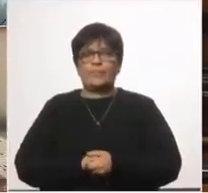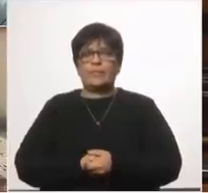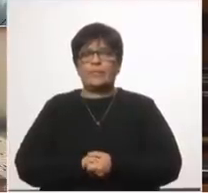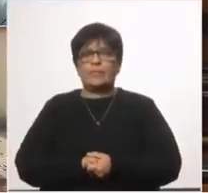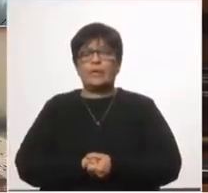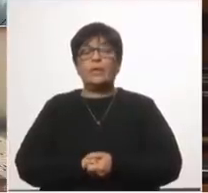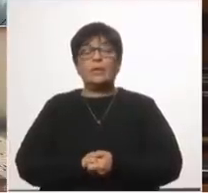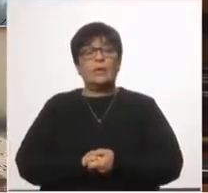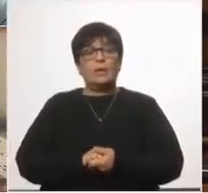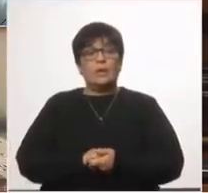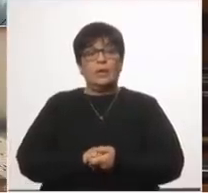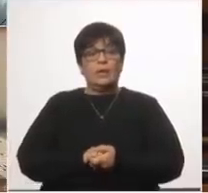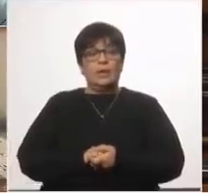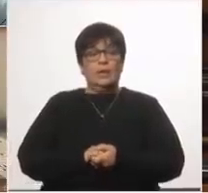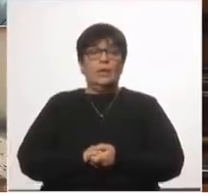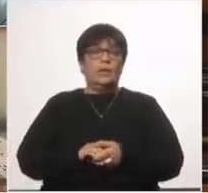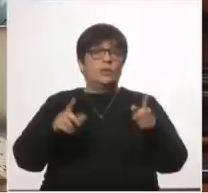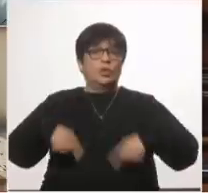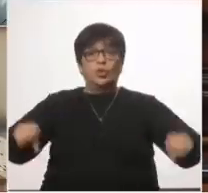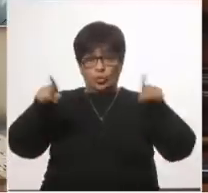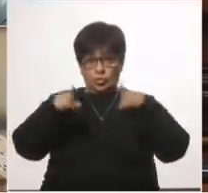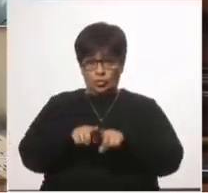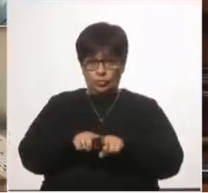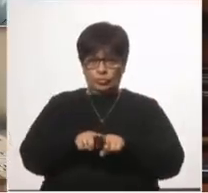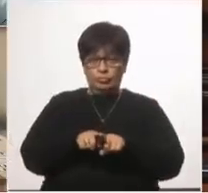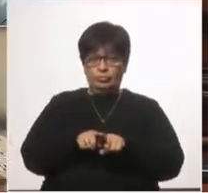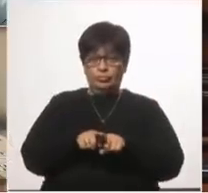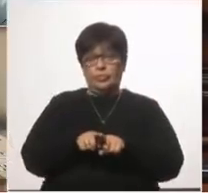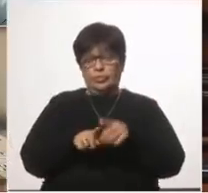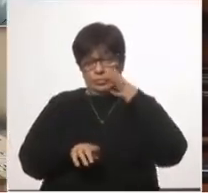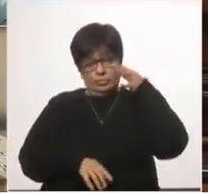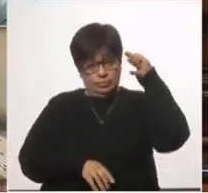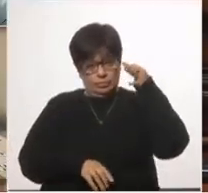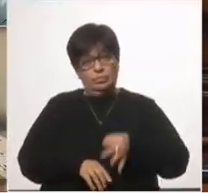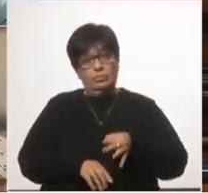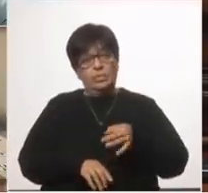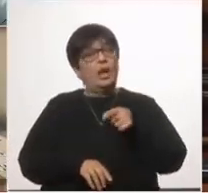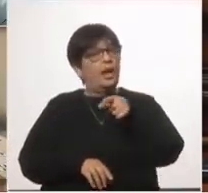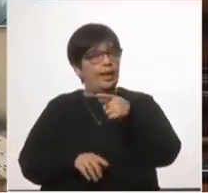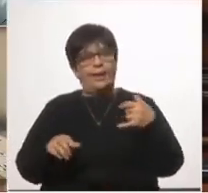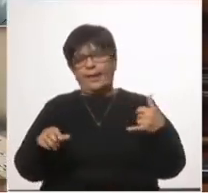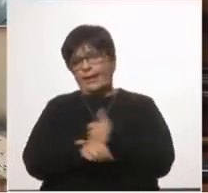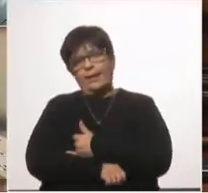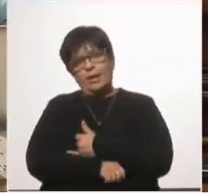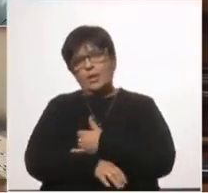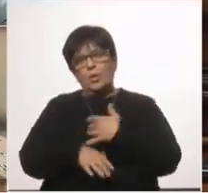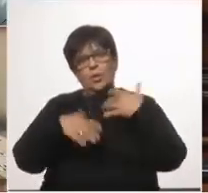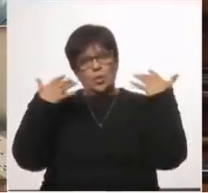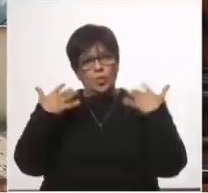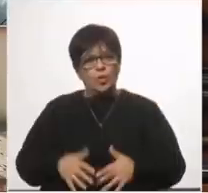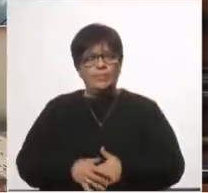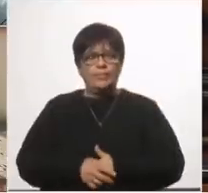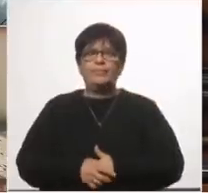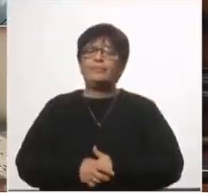allí nosotros creemos que hubo un error muy importante